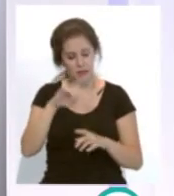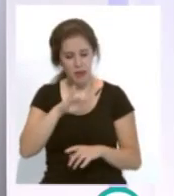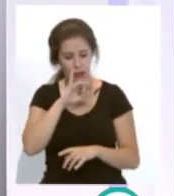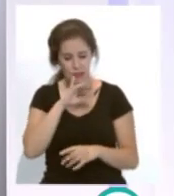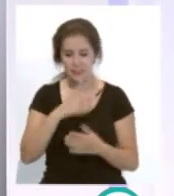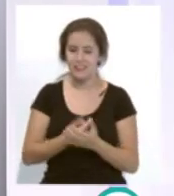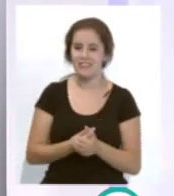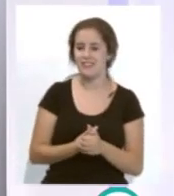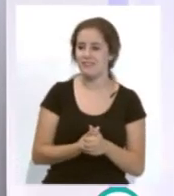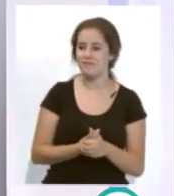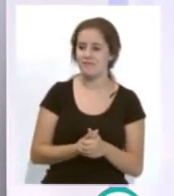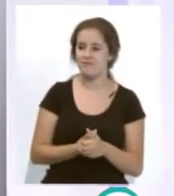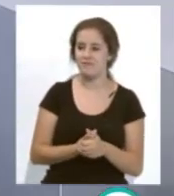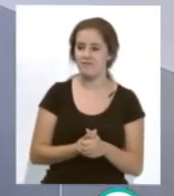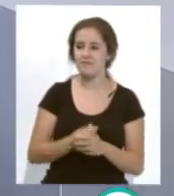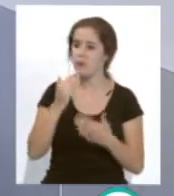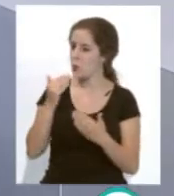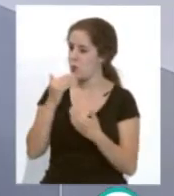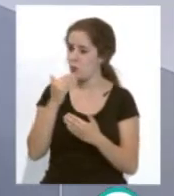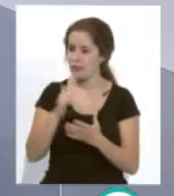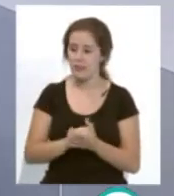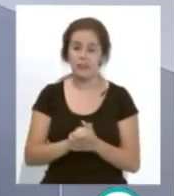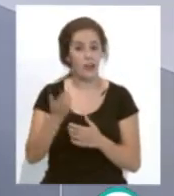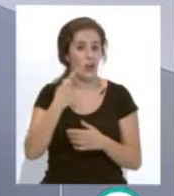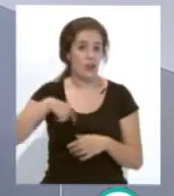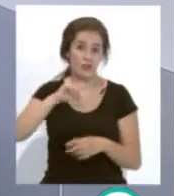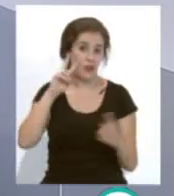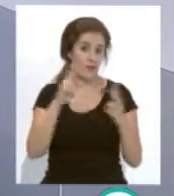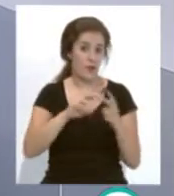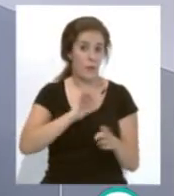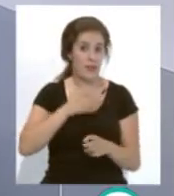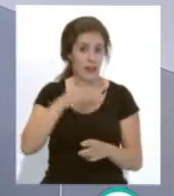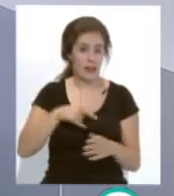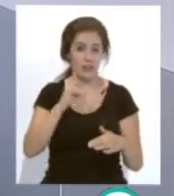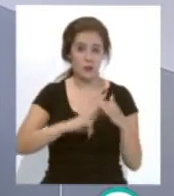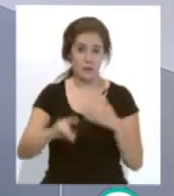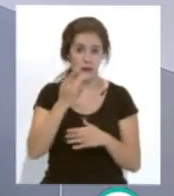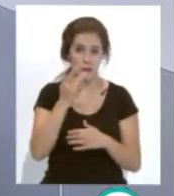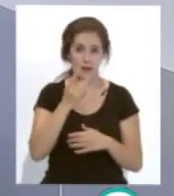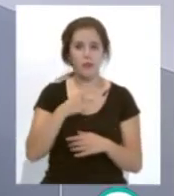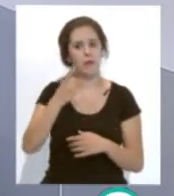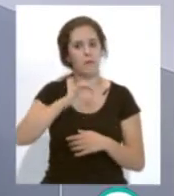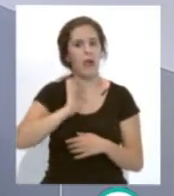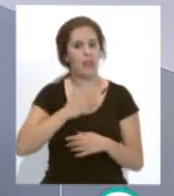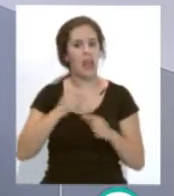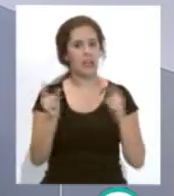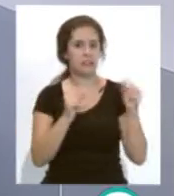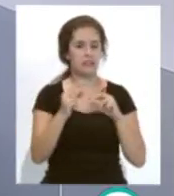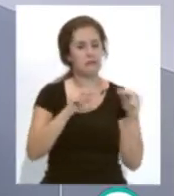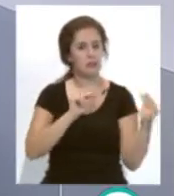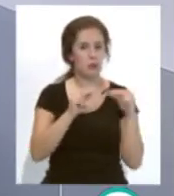contento me tienes gracias Ignacio a ti Hugo nosotros nos vemos mañana aquí en el submarino tendremos una tertulia sobre justamente